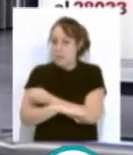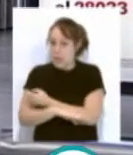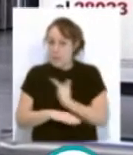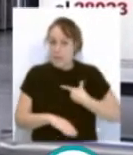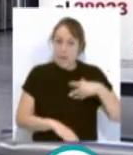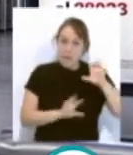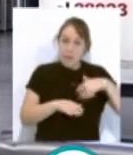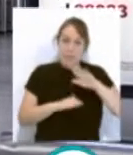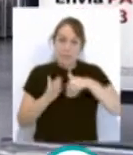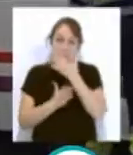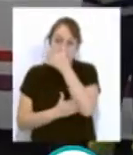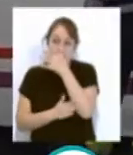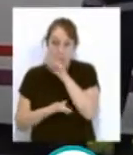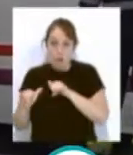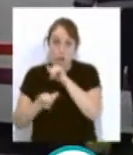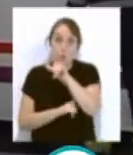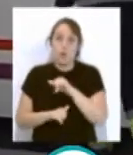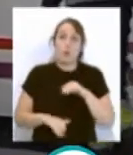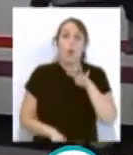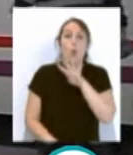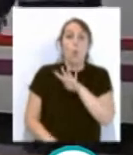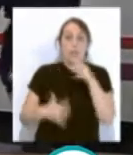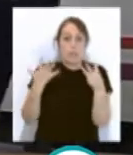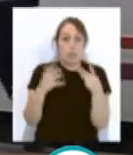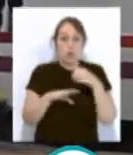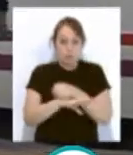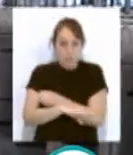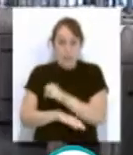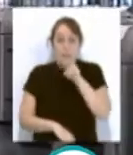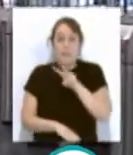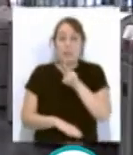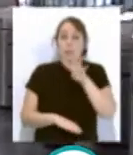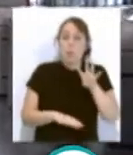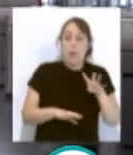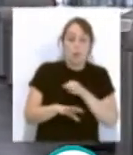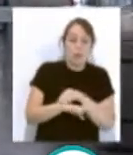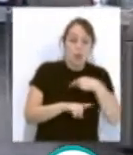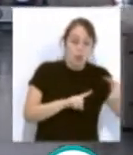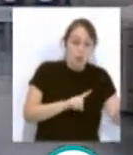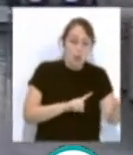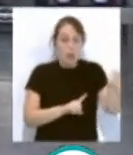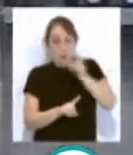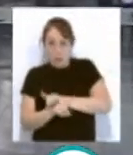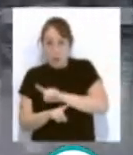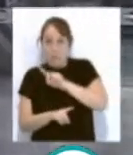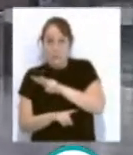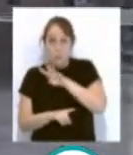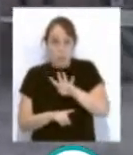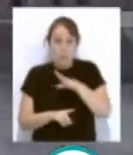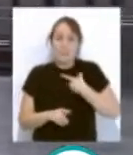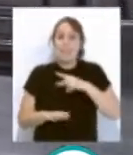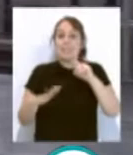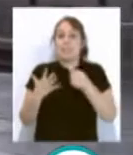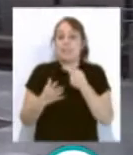Cádiz-Jerez y su aeropuerto será de 48 trenes, 24 en cada sentido, a los que se suman los seis servicios, las